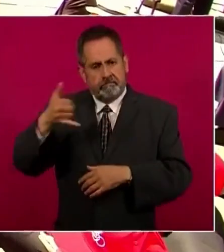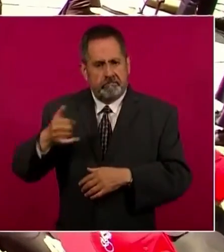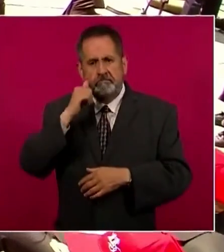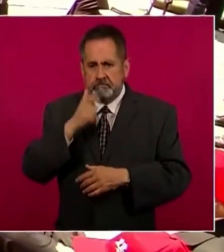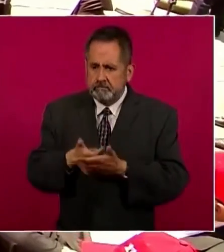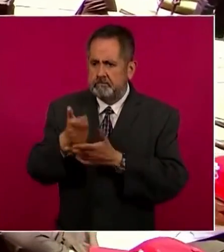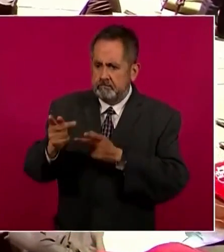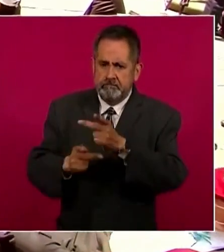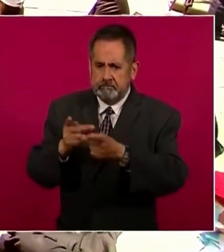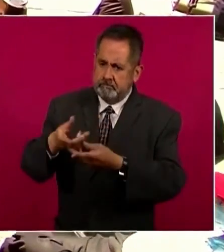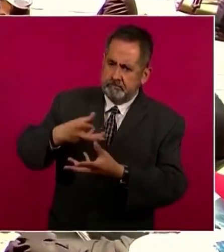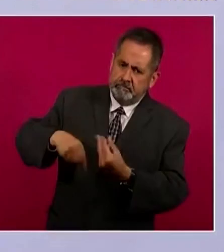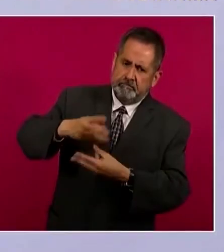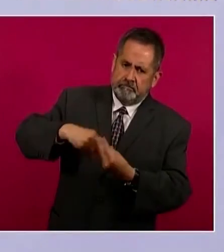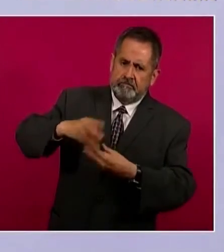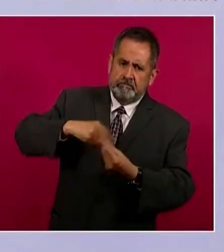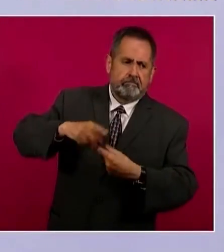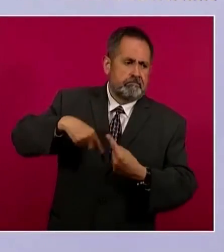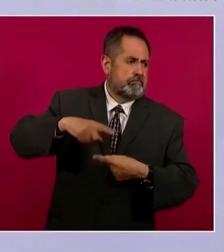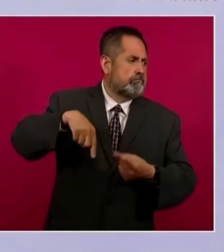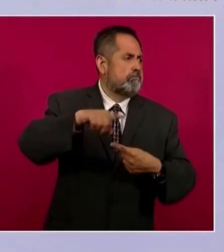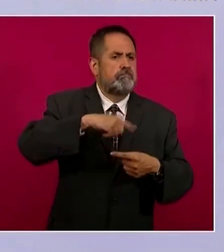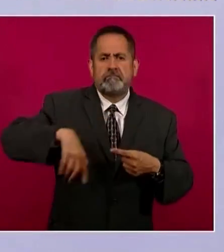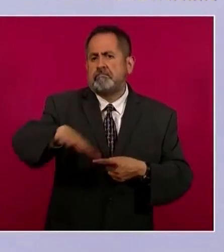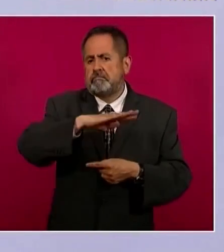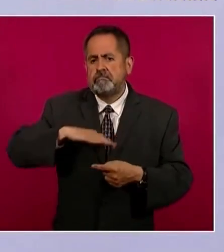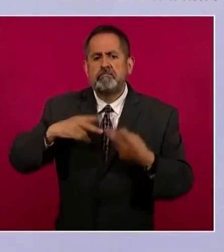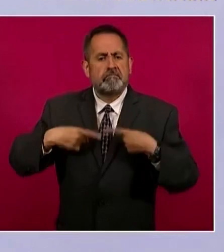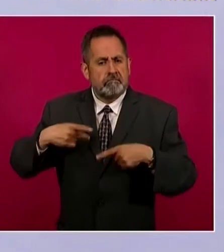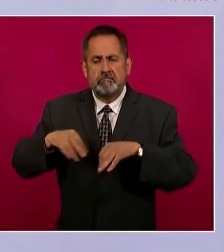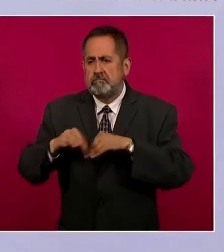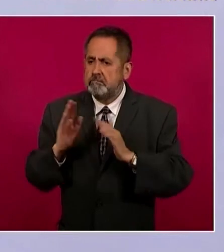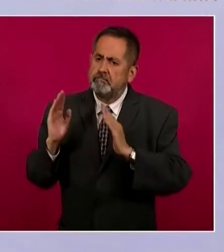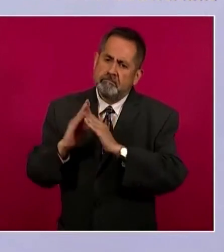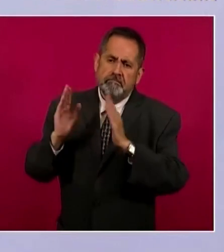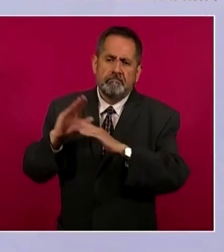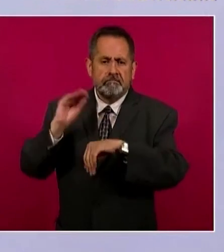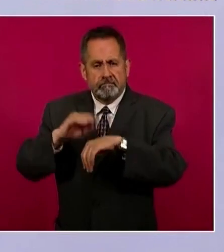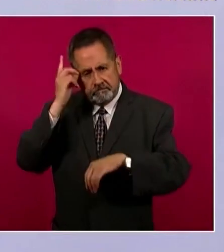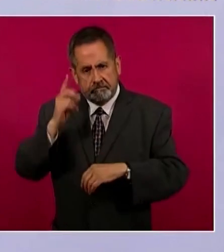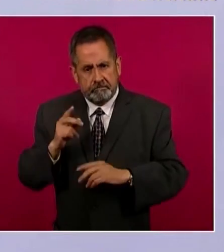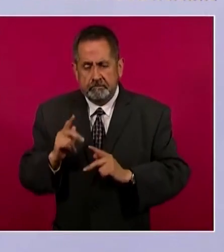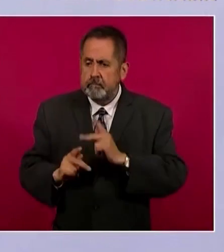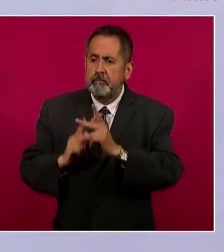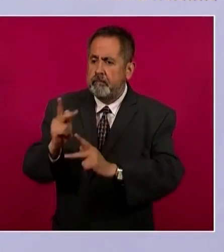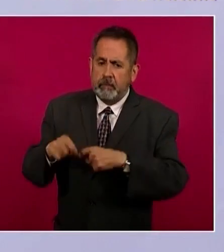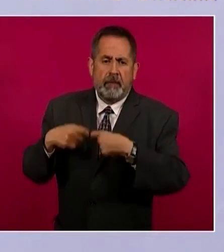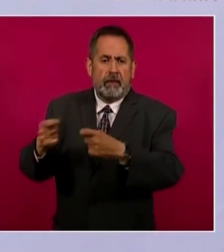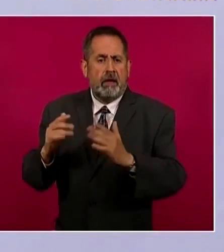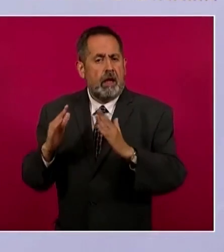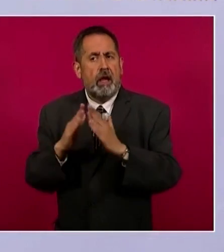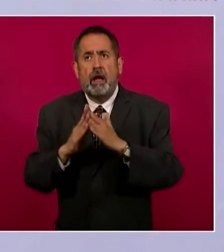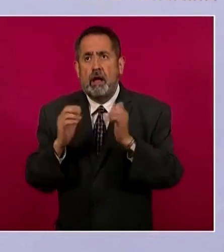financiamiento sustentable para el beneficio de más trabajadores. Tenemos que ampliar los créditos en donde haya vivienda